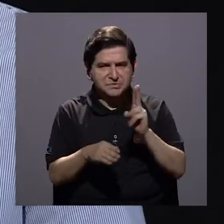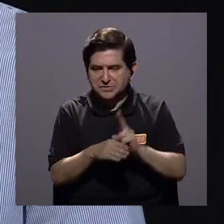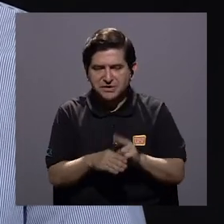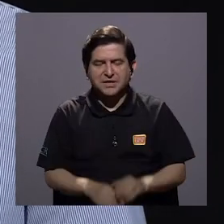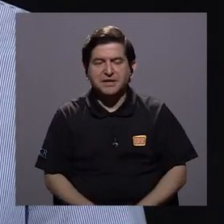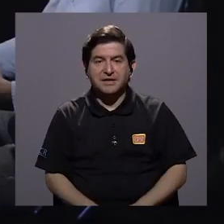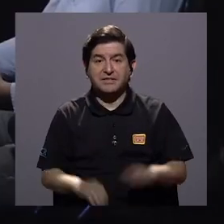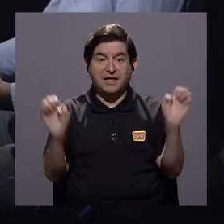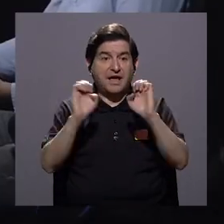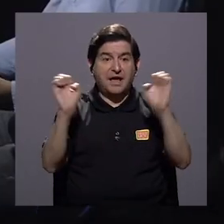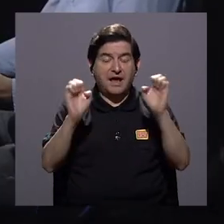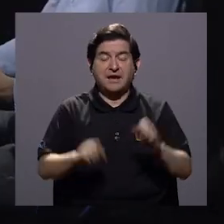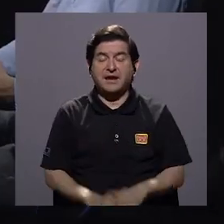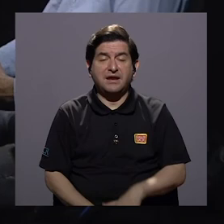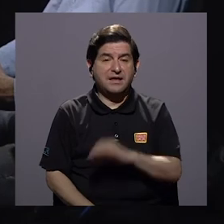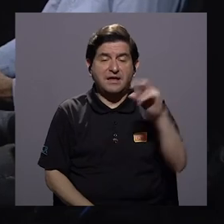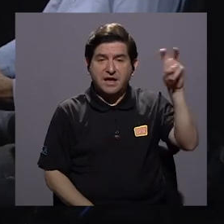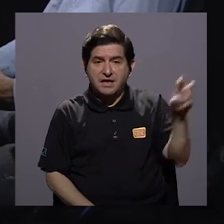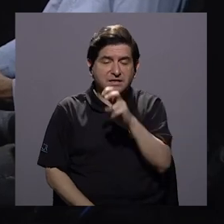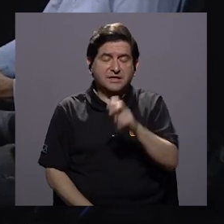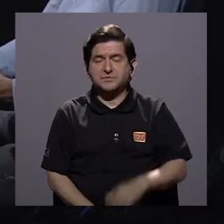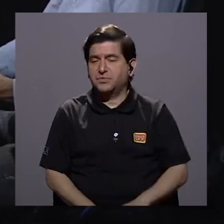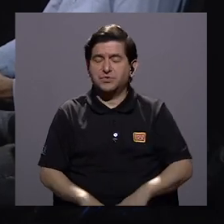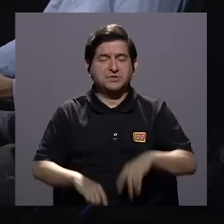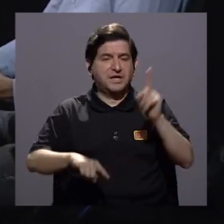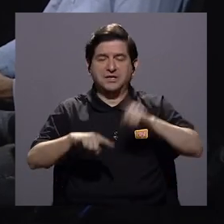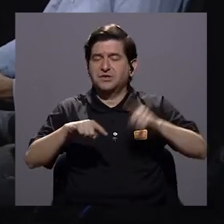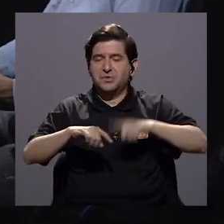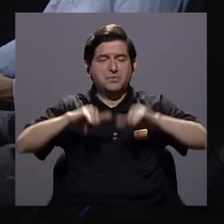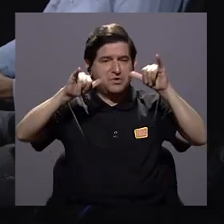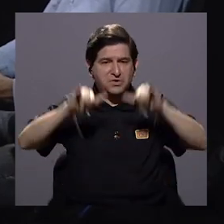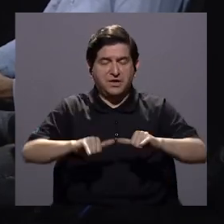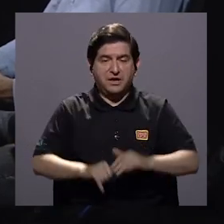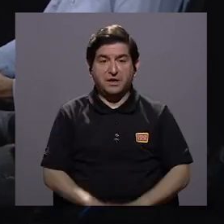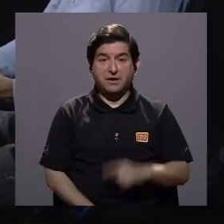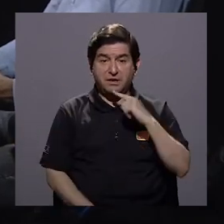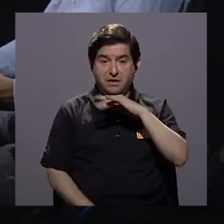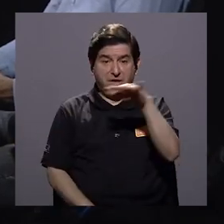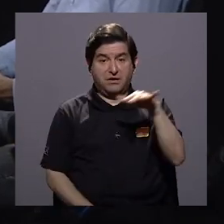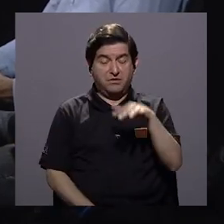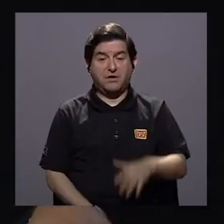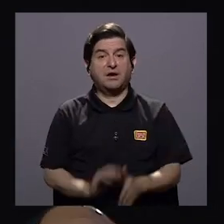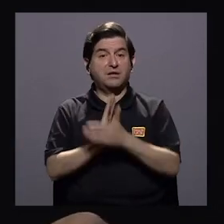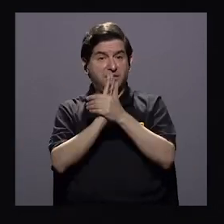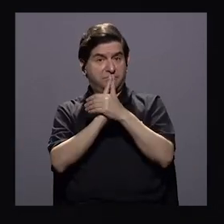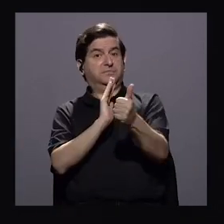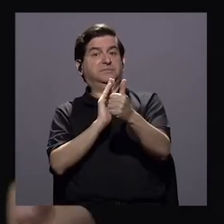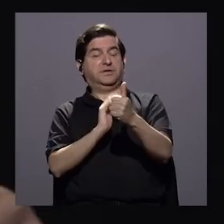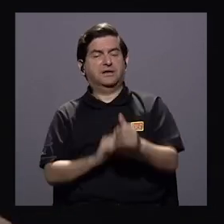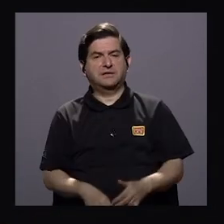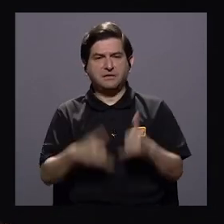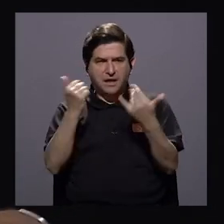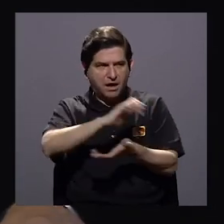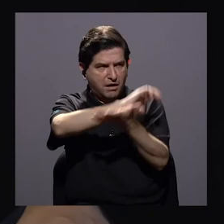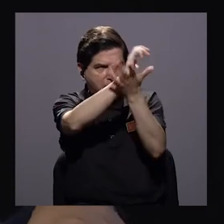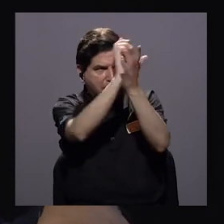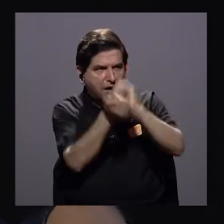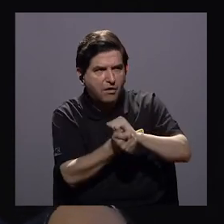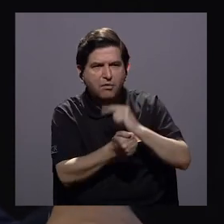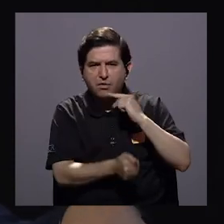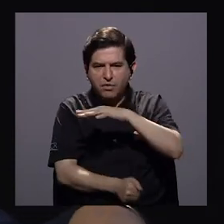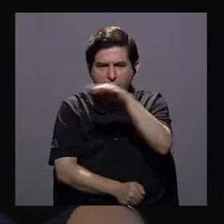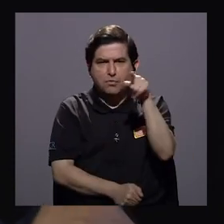insostenible un transporte insostenible y otras cosas gráficamente muy potente esa realidad que nos presenta ahora voy a dar un salto